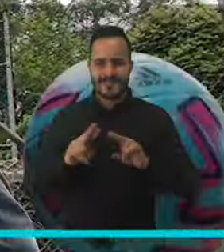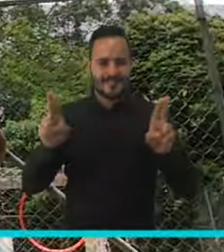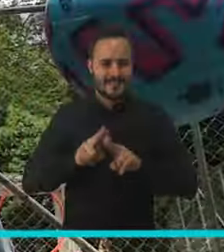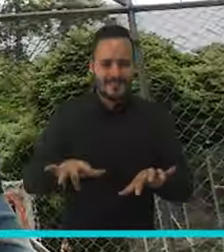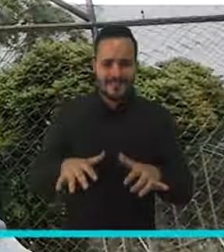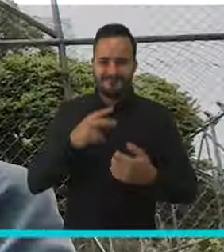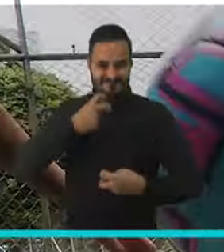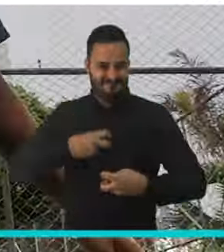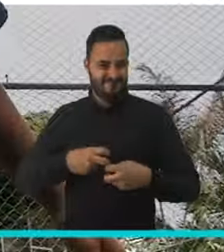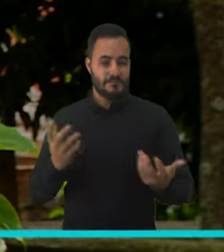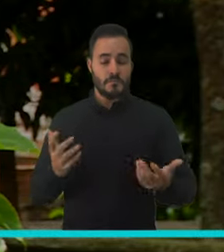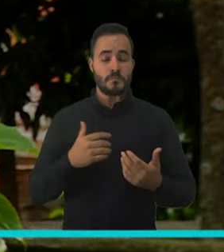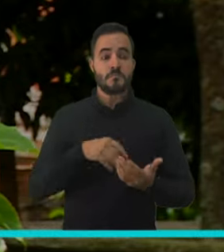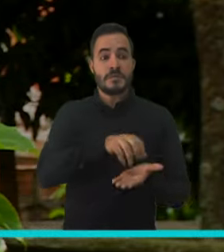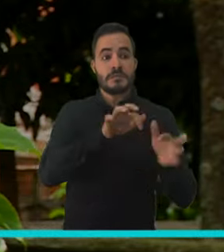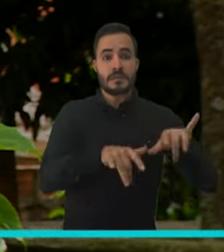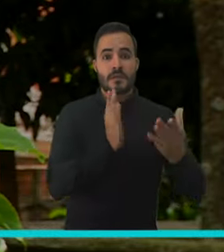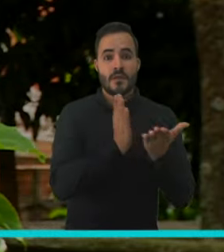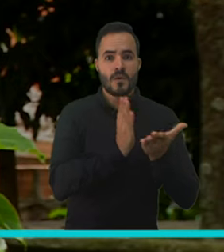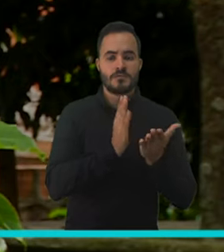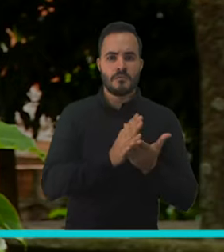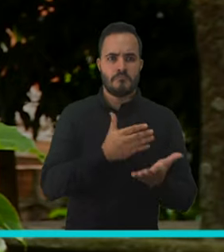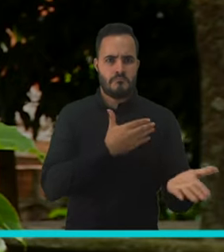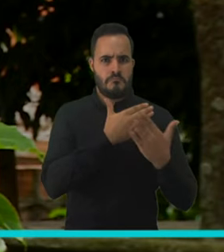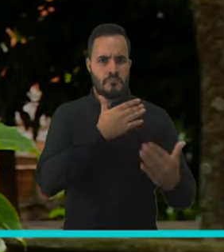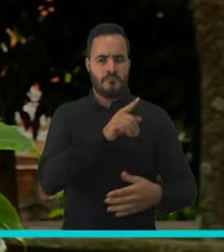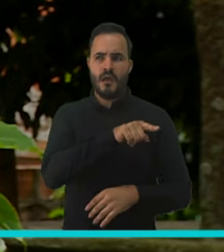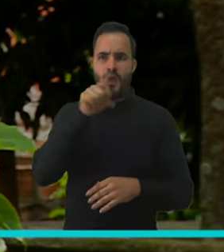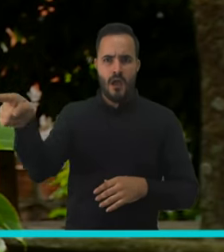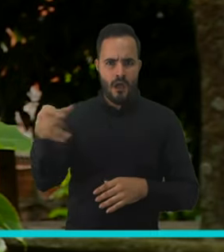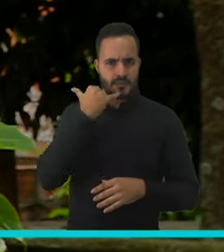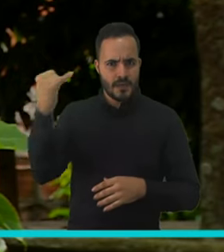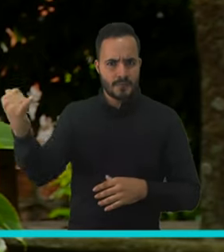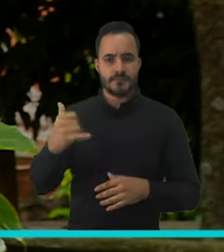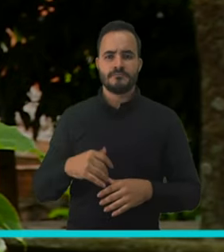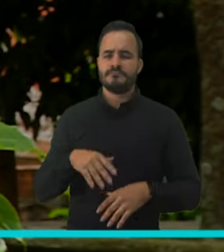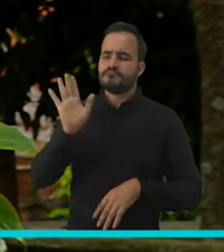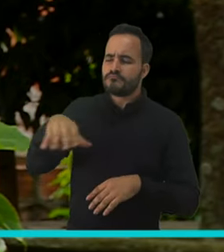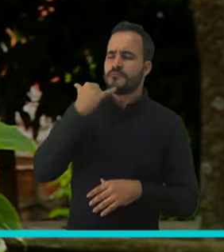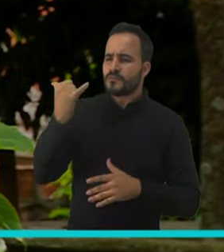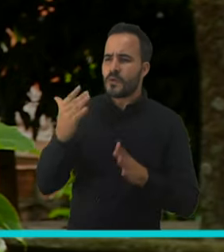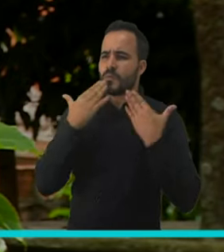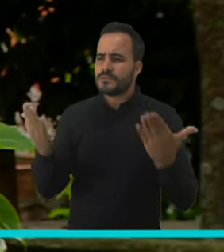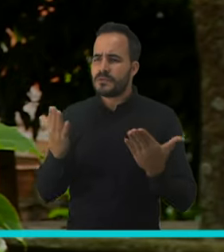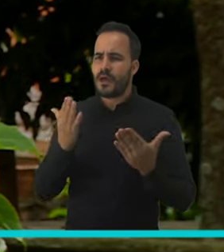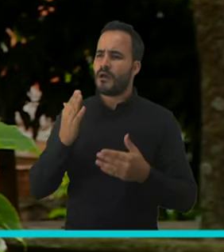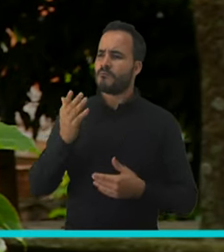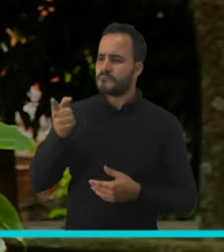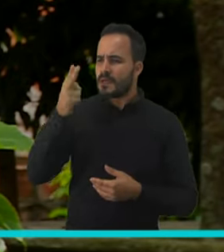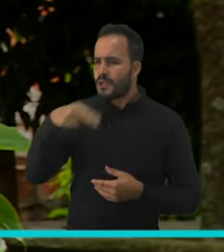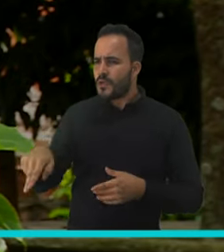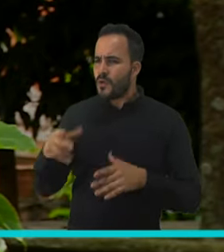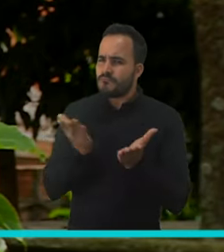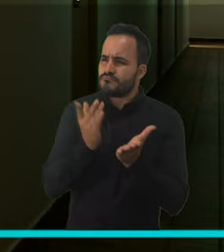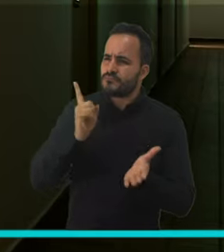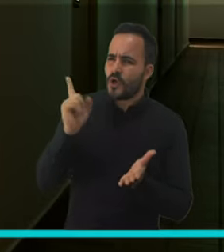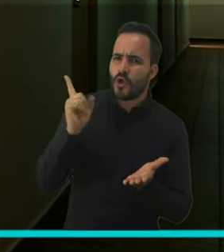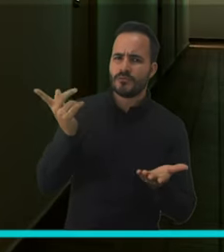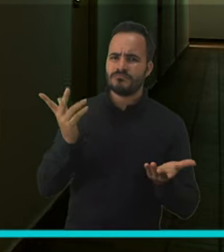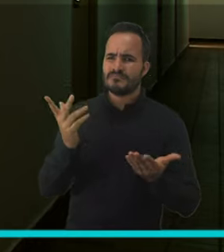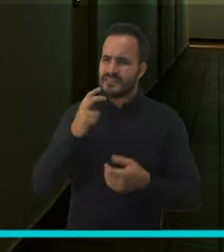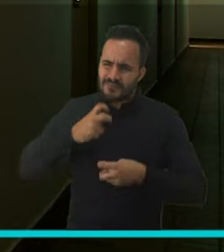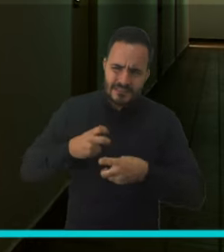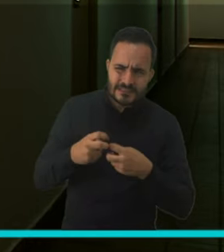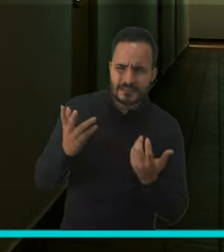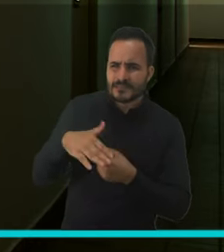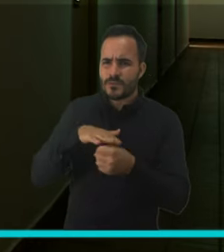ni internet. Secretaría de Educación la contacta, le pregunta que qué pasaba con Juan, que por qué no estaba estudiando, que qué